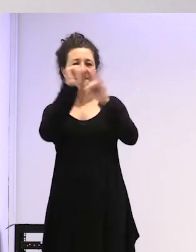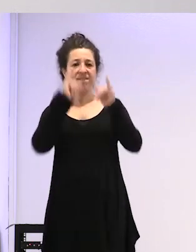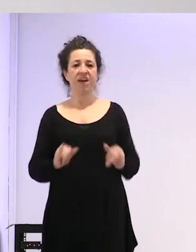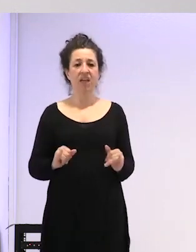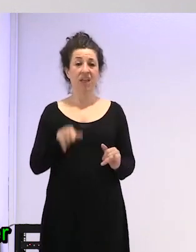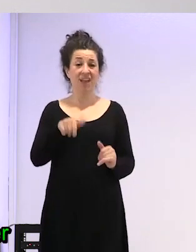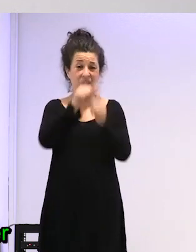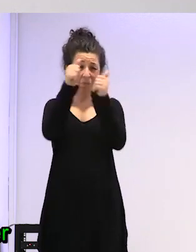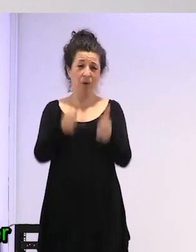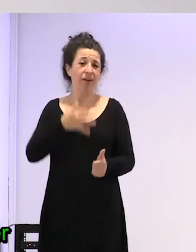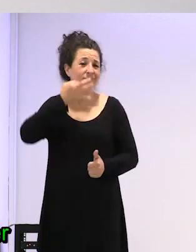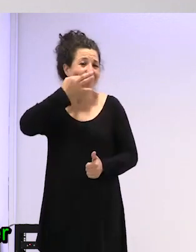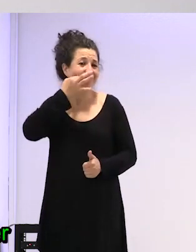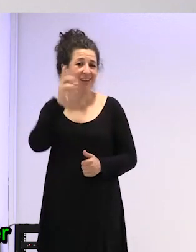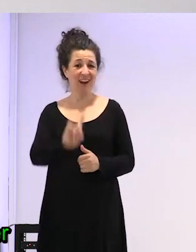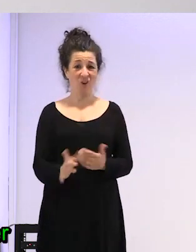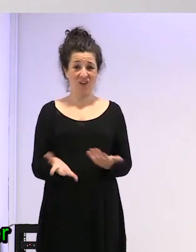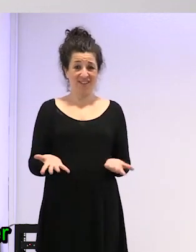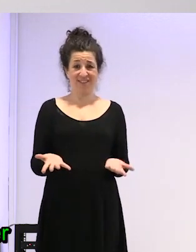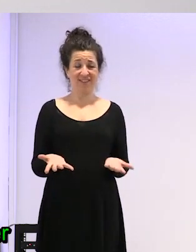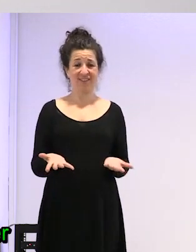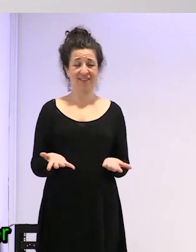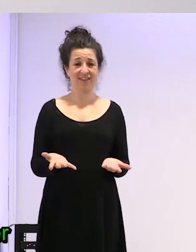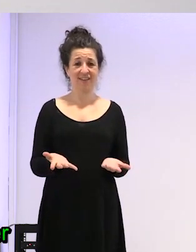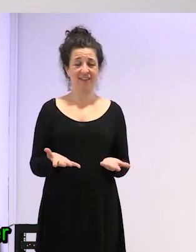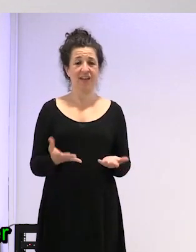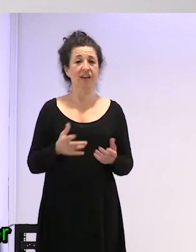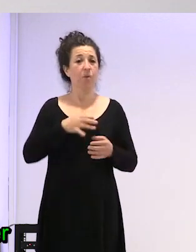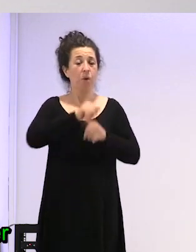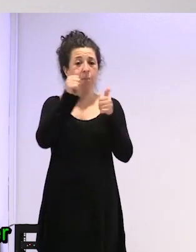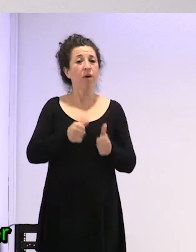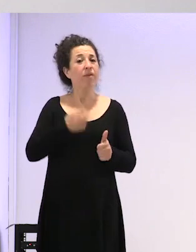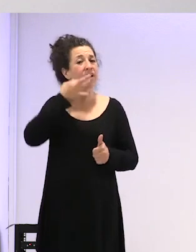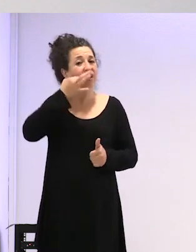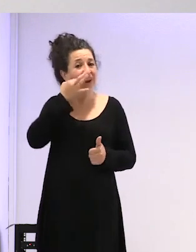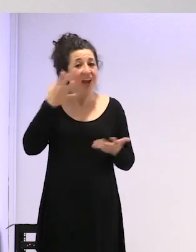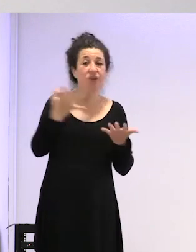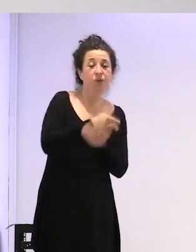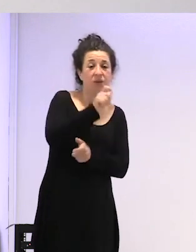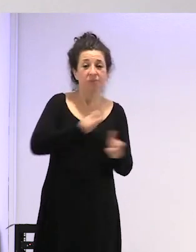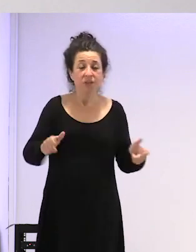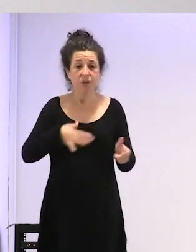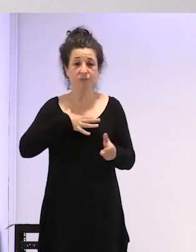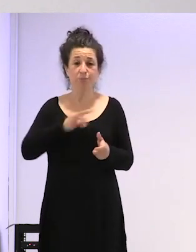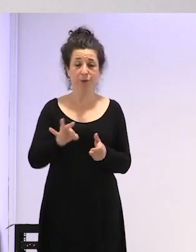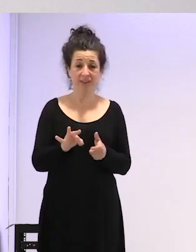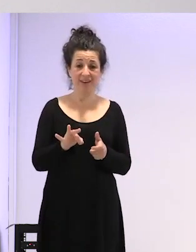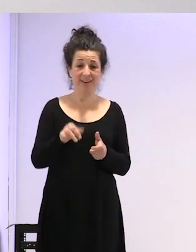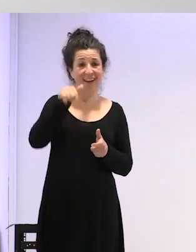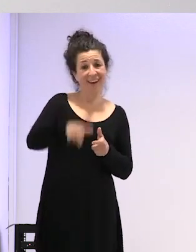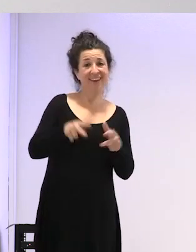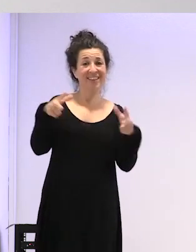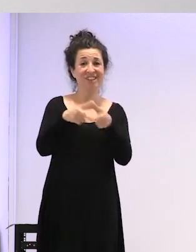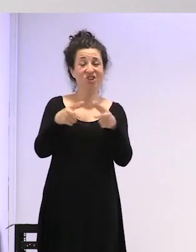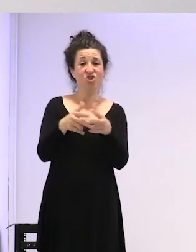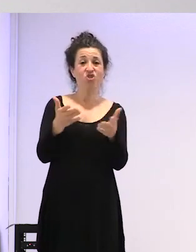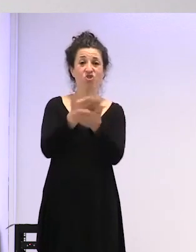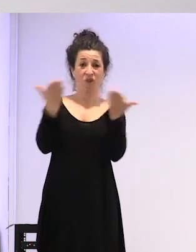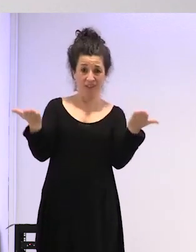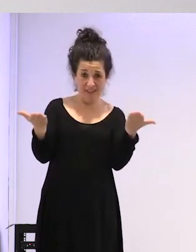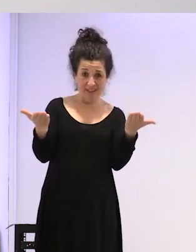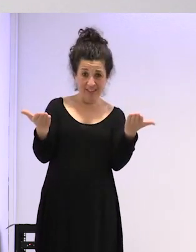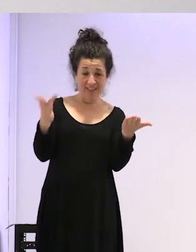real no es un modelo real que puedan hacer todas las personas trans en una sociedad en que ser trans